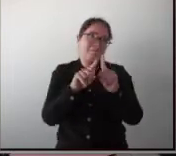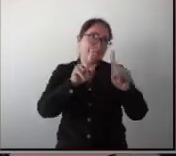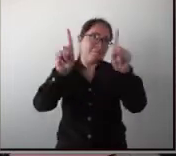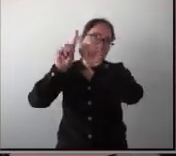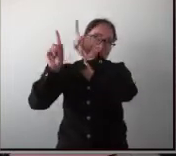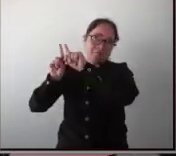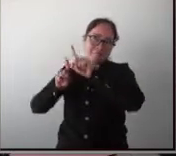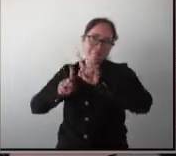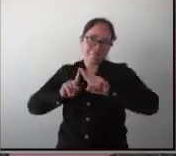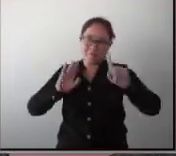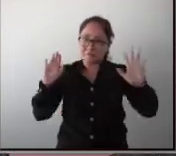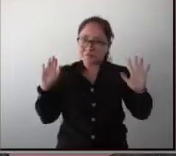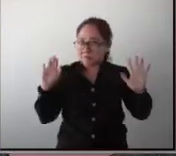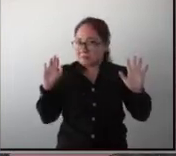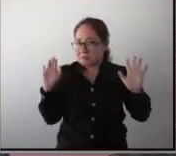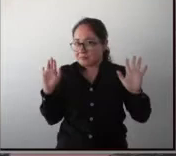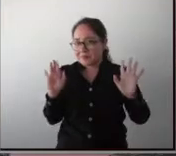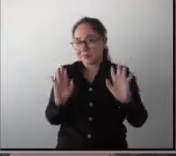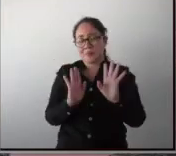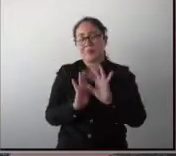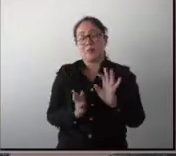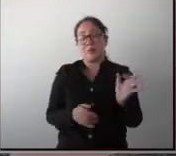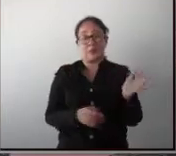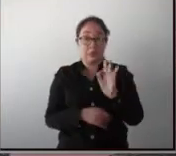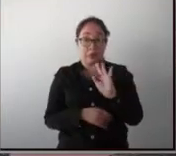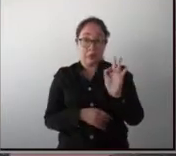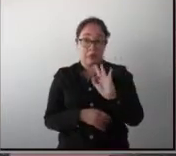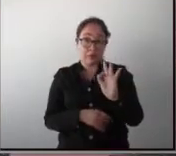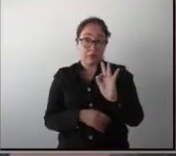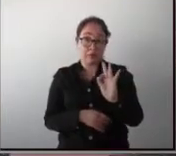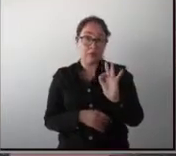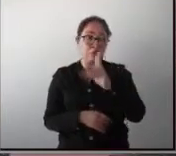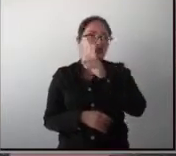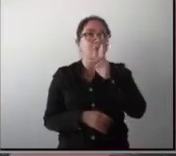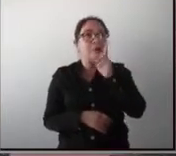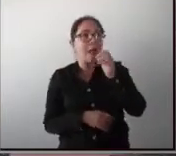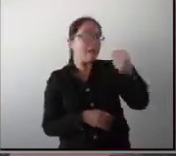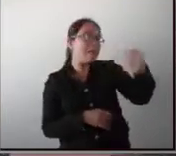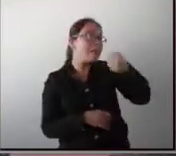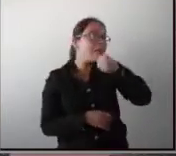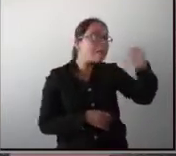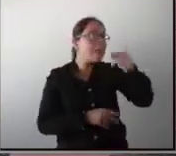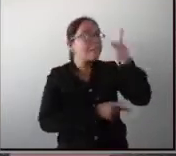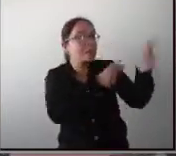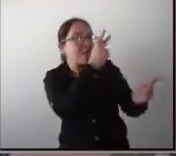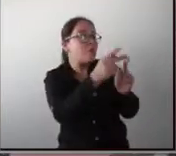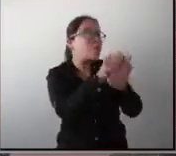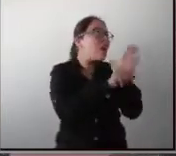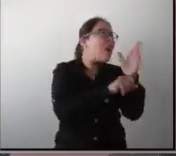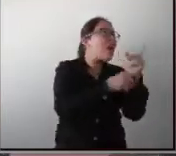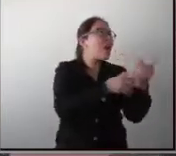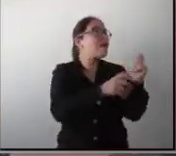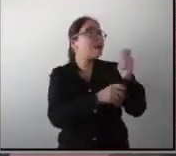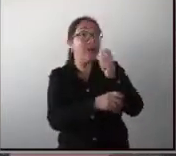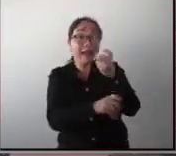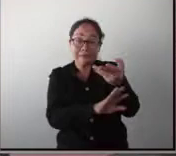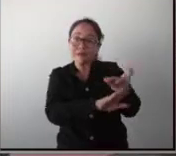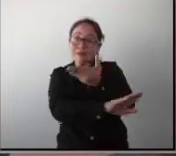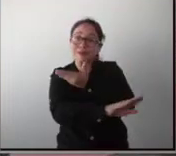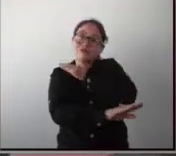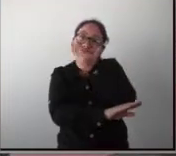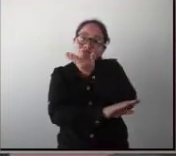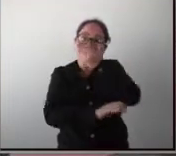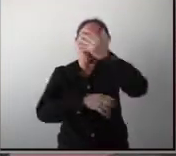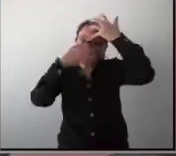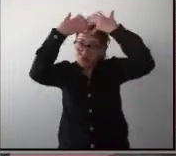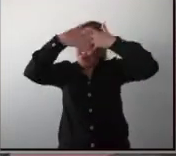cualquier nivel. Hasta el nivel de ser reportera y de decir, voy a hacer preguntas y qué pregunto. Bueno, eso es un proceso de